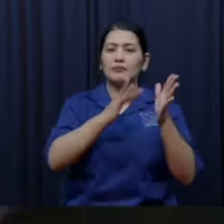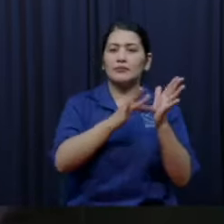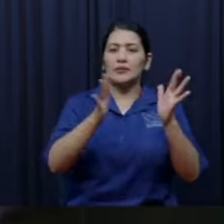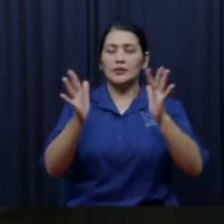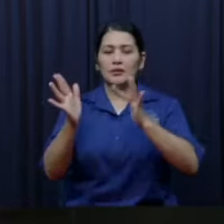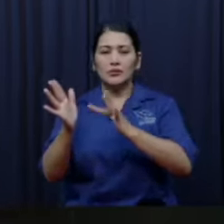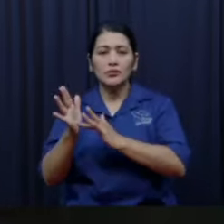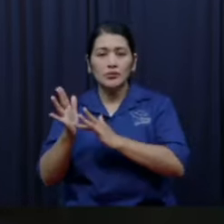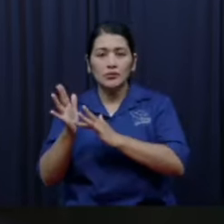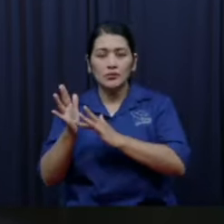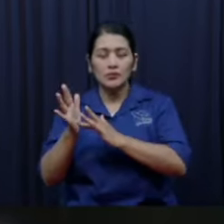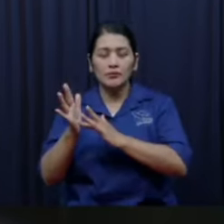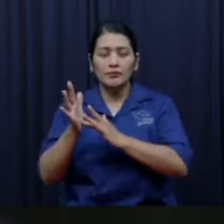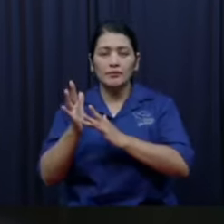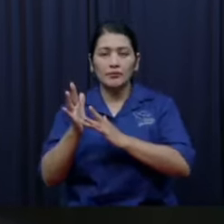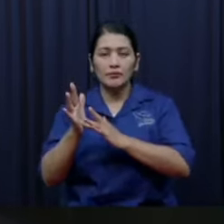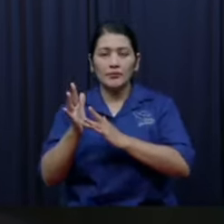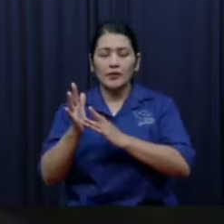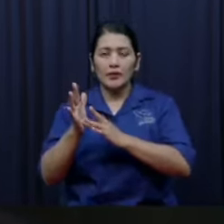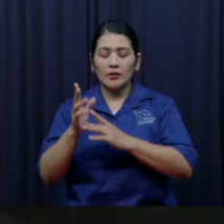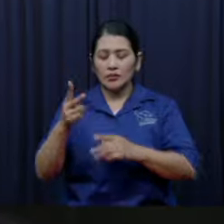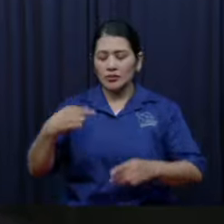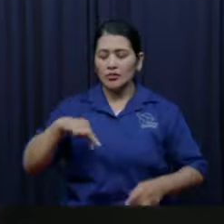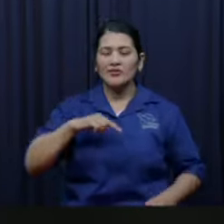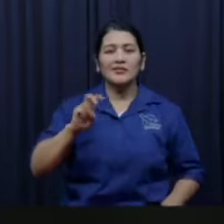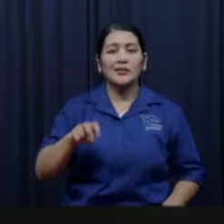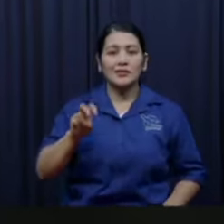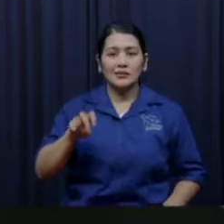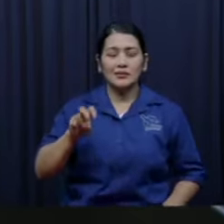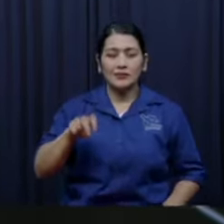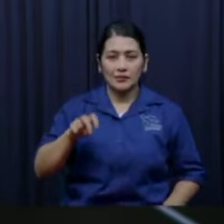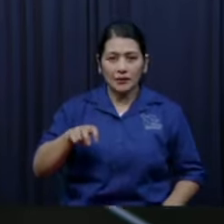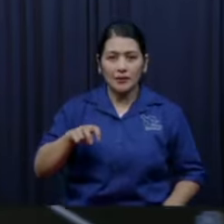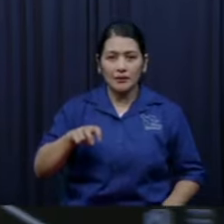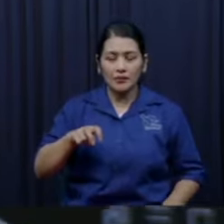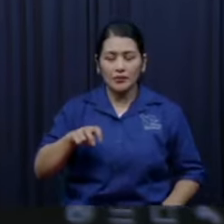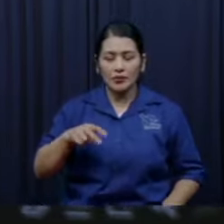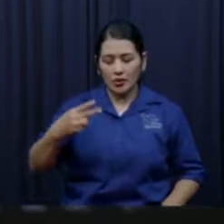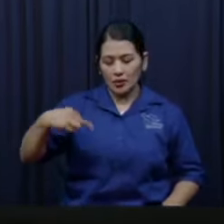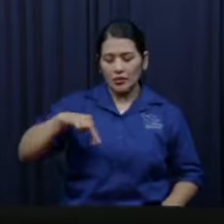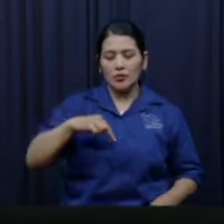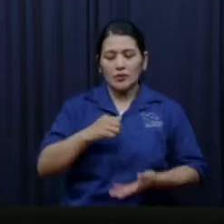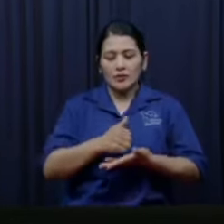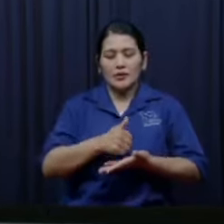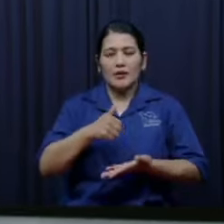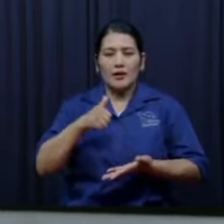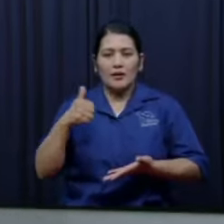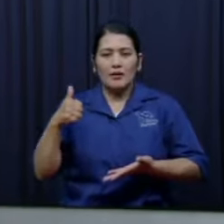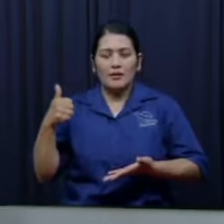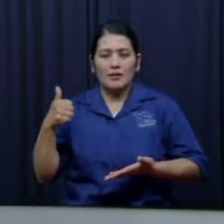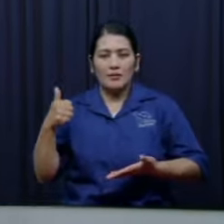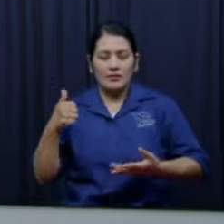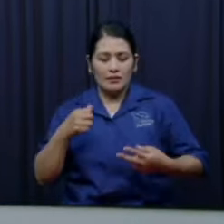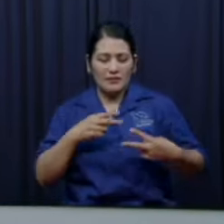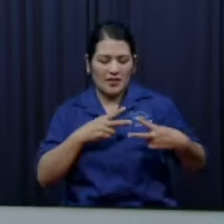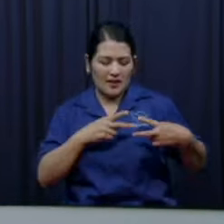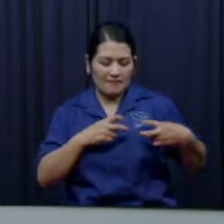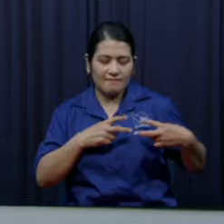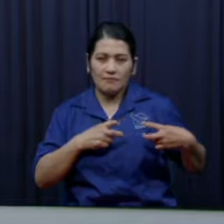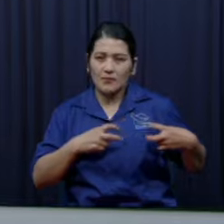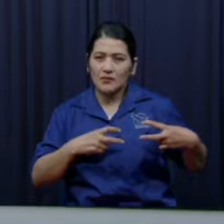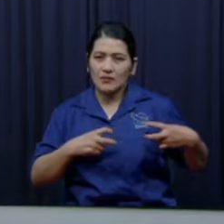conquistar el alma, pero no puede conquistar el alma de aquí